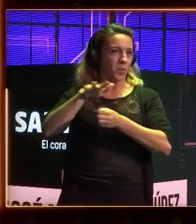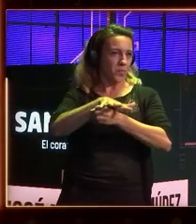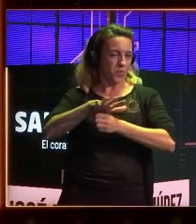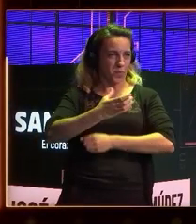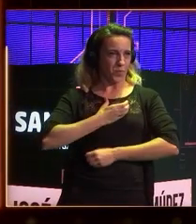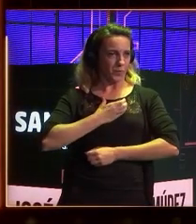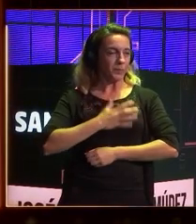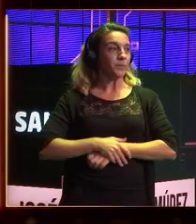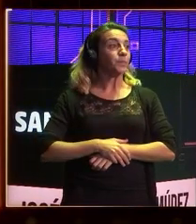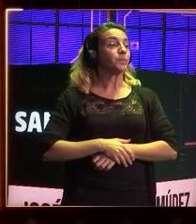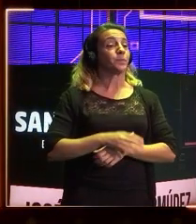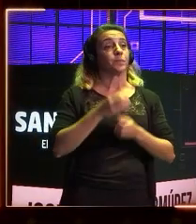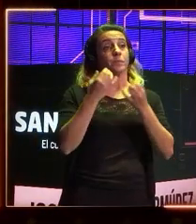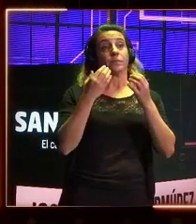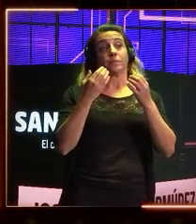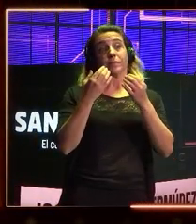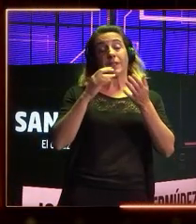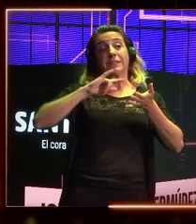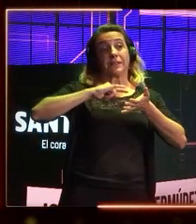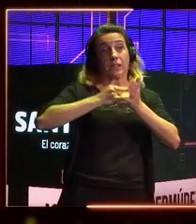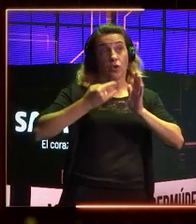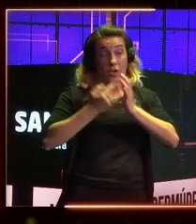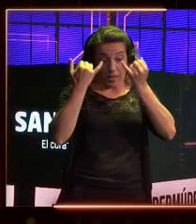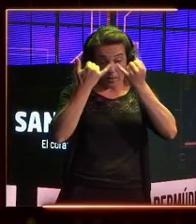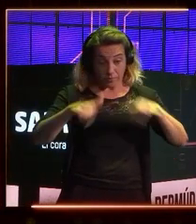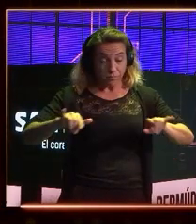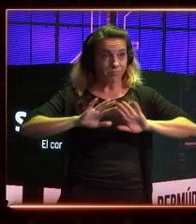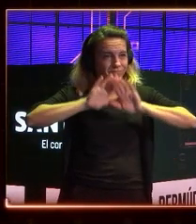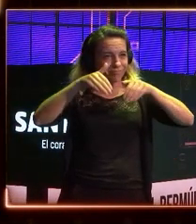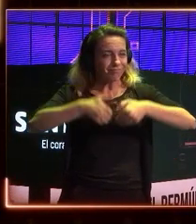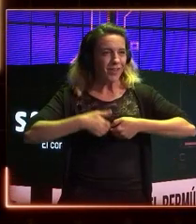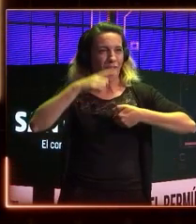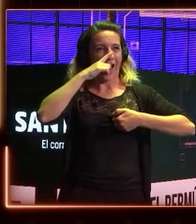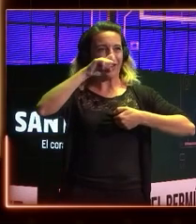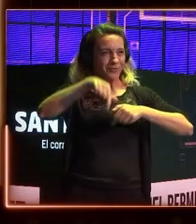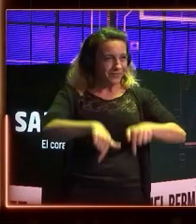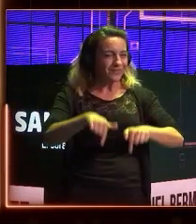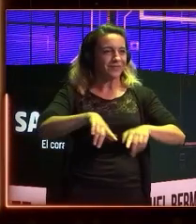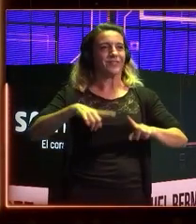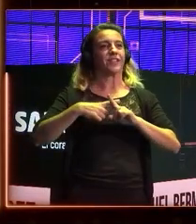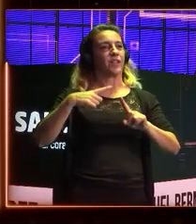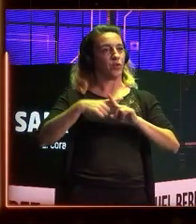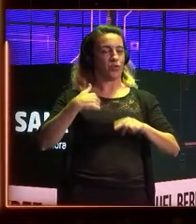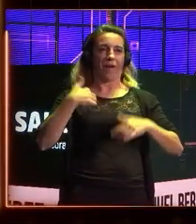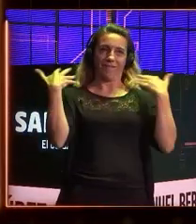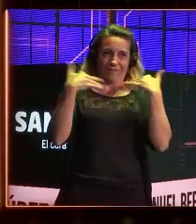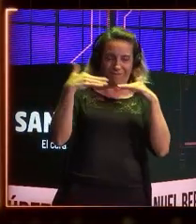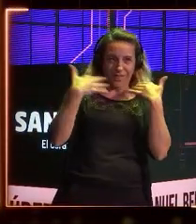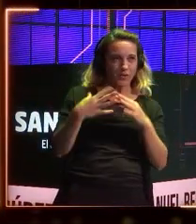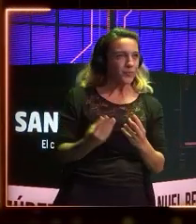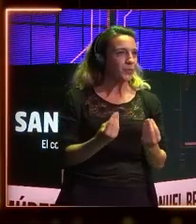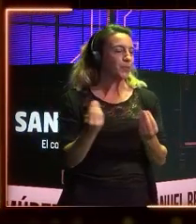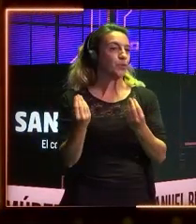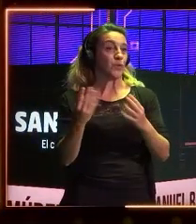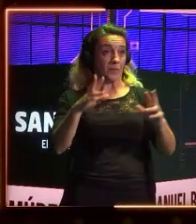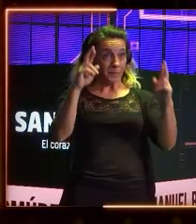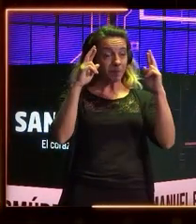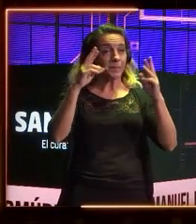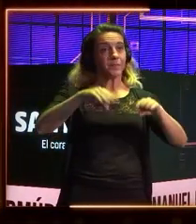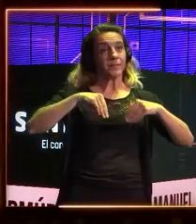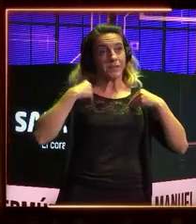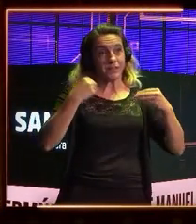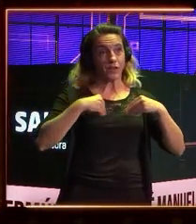que Tecnológica vuelve a Santa Cruz, que yo me alegro muchísimo y que espero la disfruten,